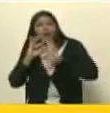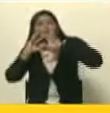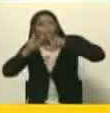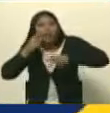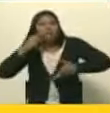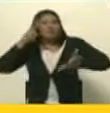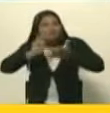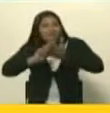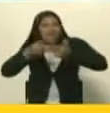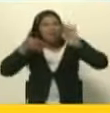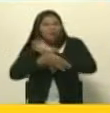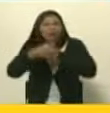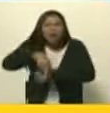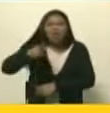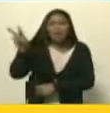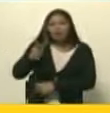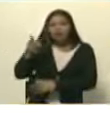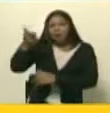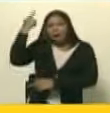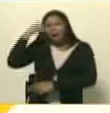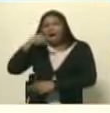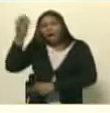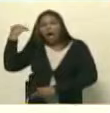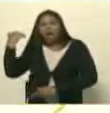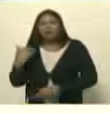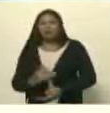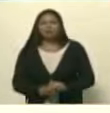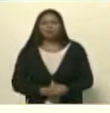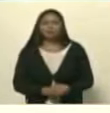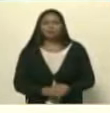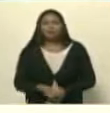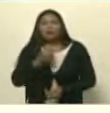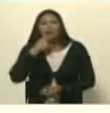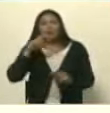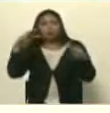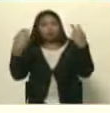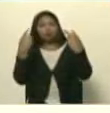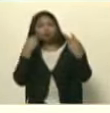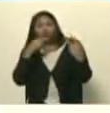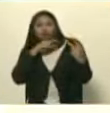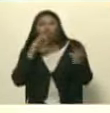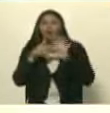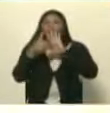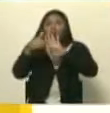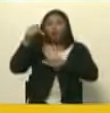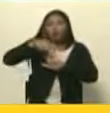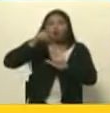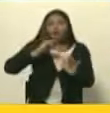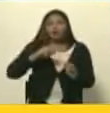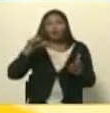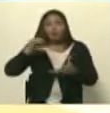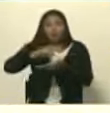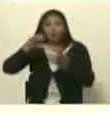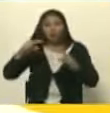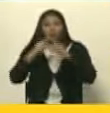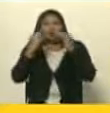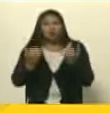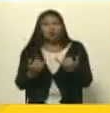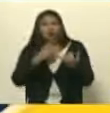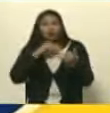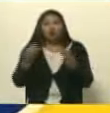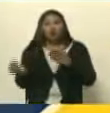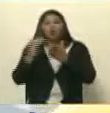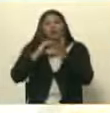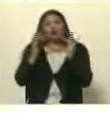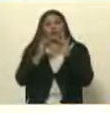la verdad de Venezuela. Es parte, la Odelino y gente bonita que está ahí en sintonía de lo que vamos a estar mostrando hoy en nuestro punto de encuentro. Por ahora, te